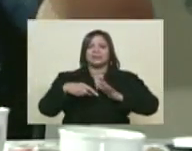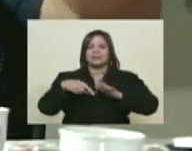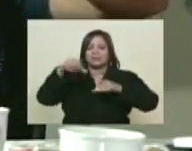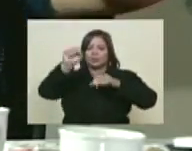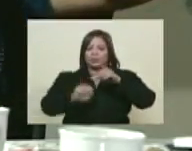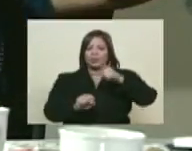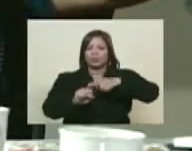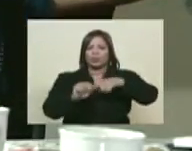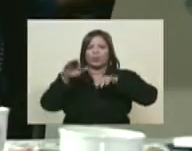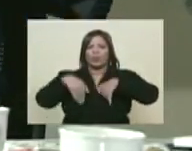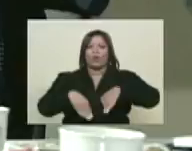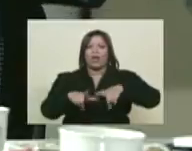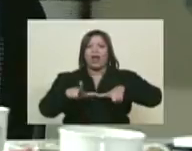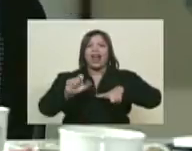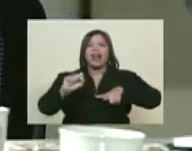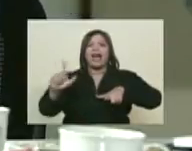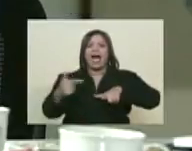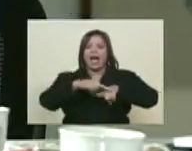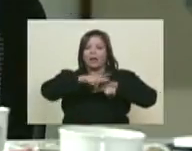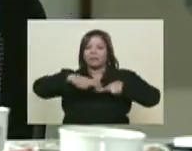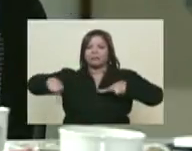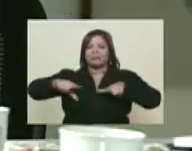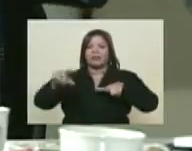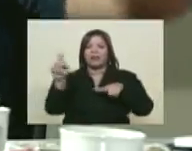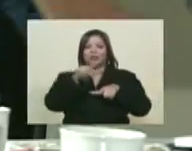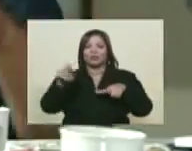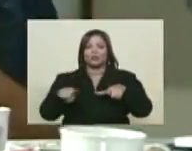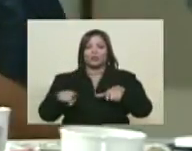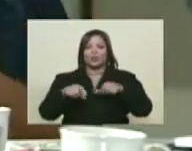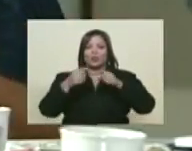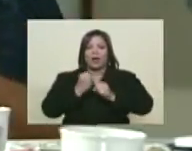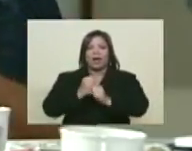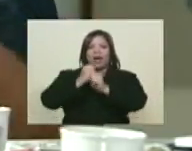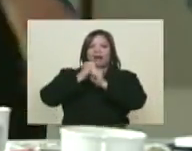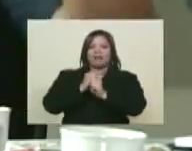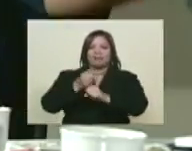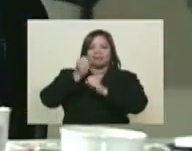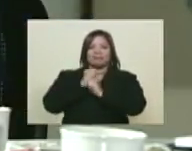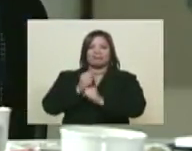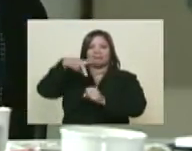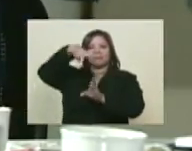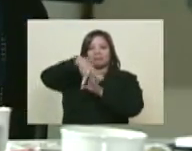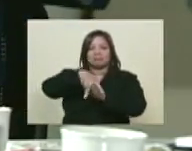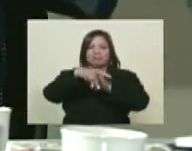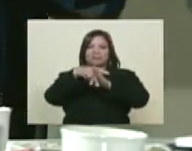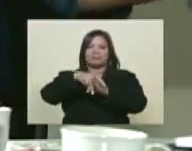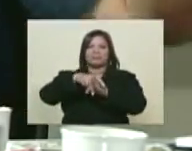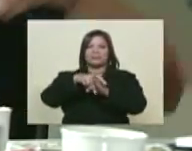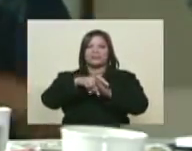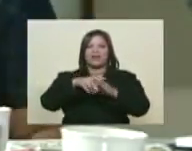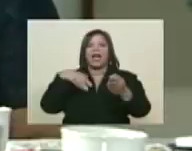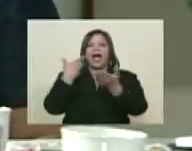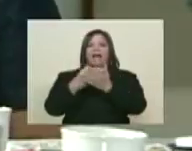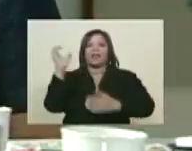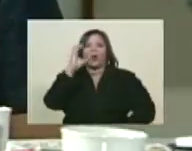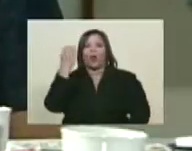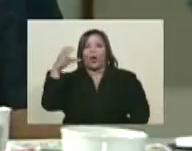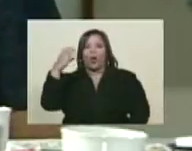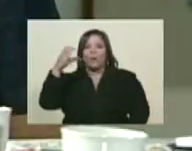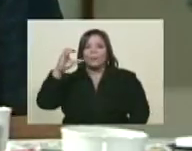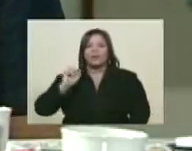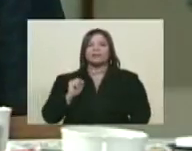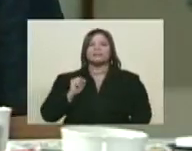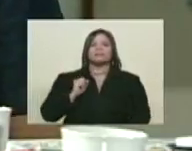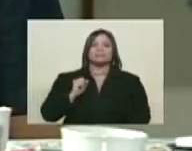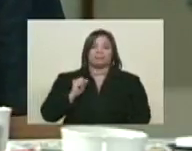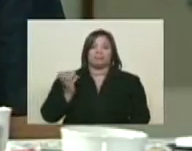del lago. Y allí se fueron a lomo de recuas y de mulas hasta Puerto Villamizar, en Cúcuta. Y llegaron y establecieron